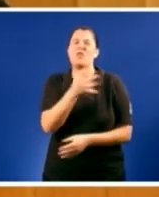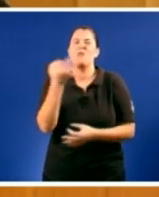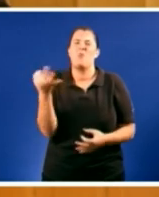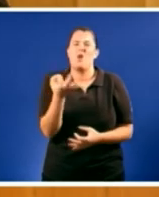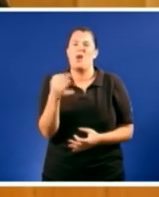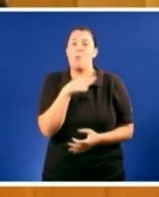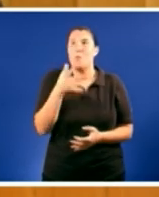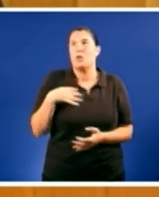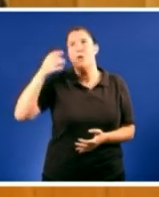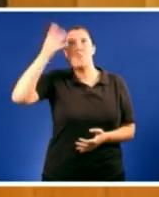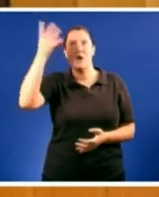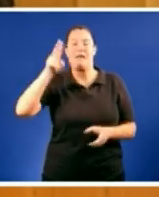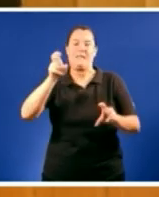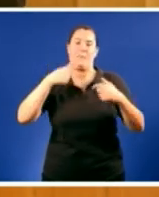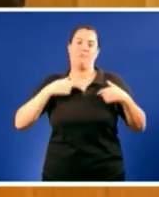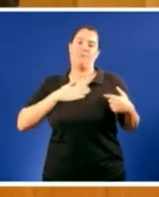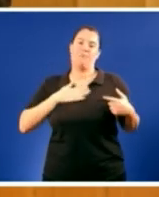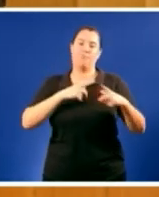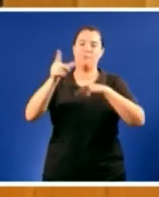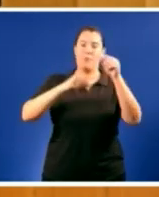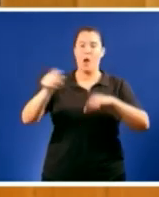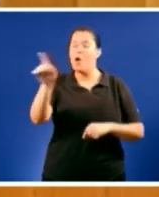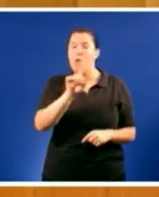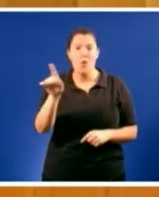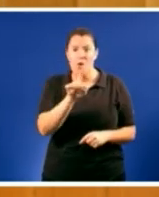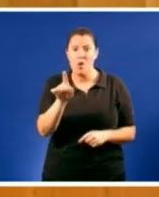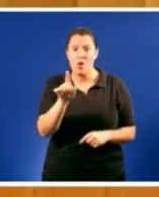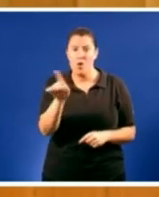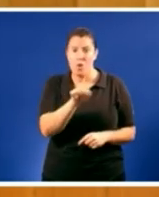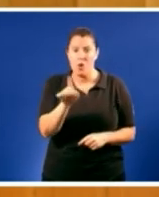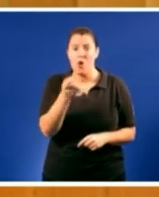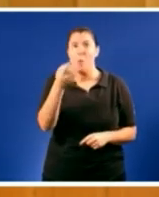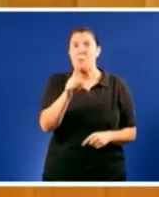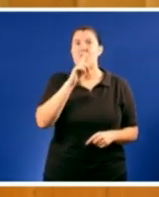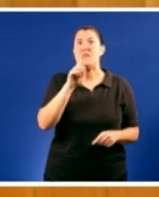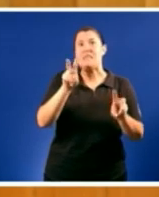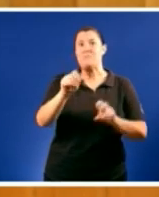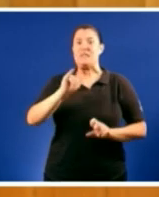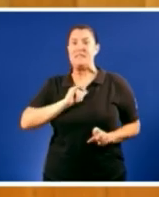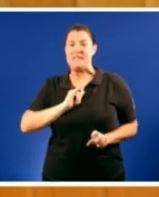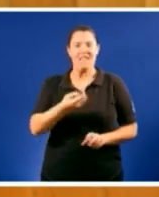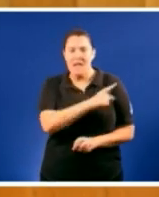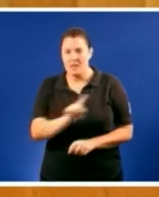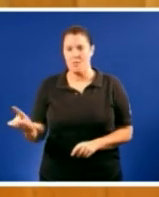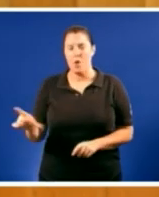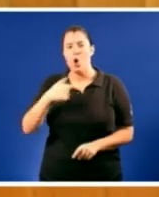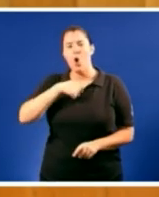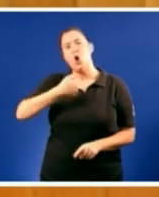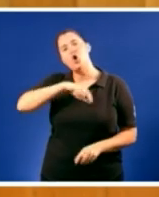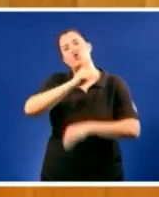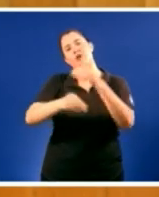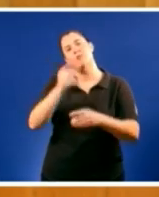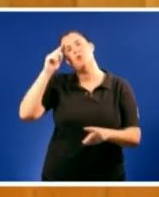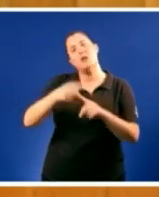dogma de fe dos nacionalistas nin siquera por razóns identitarias facémolo para darlle o povo